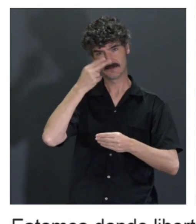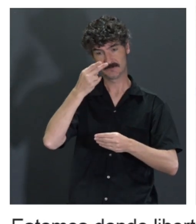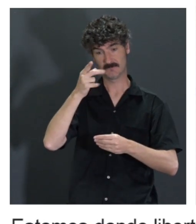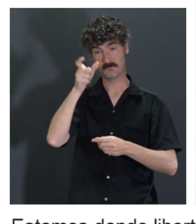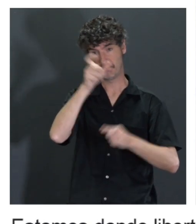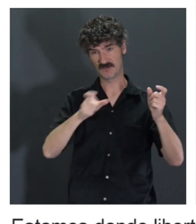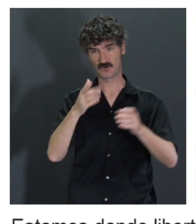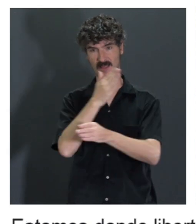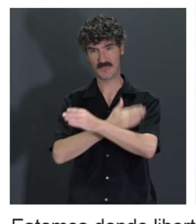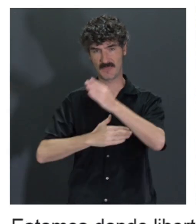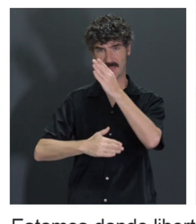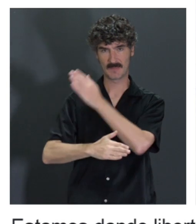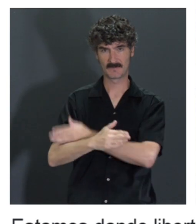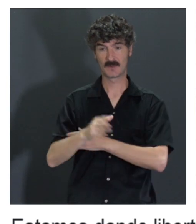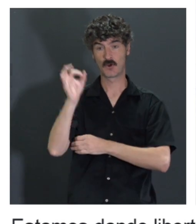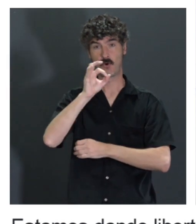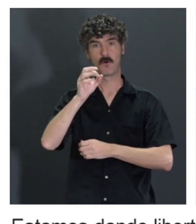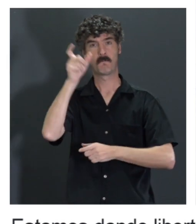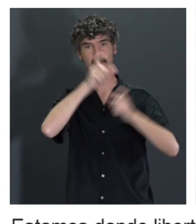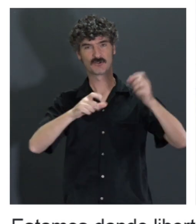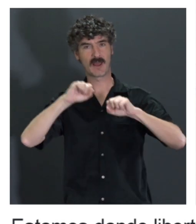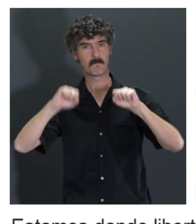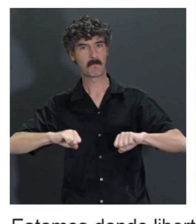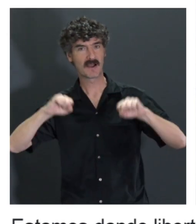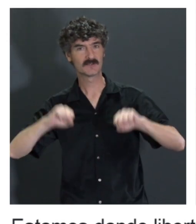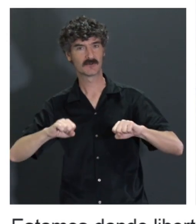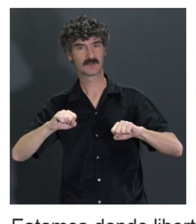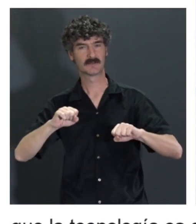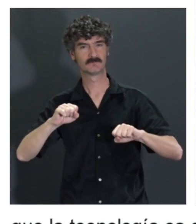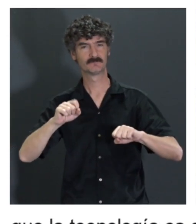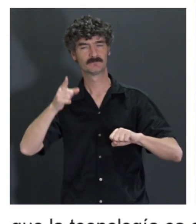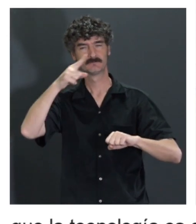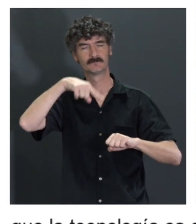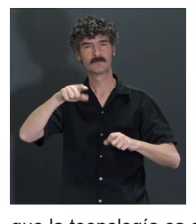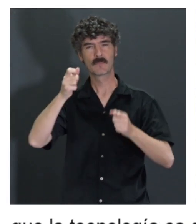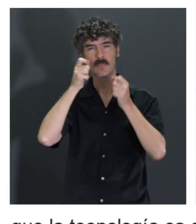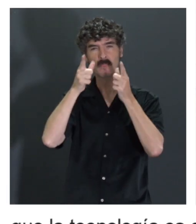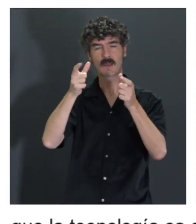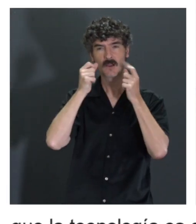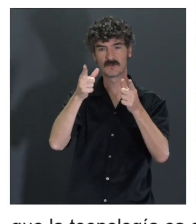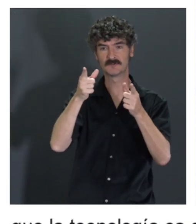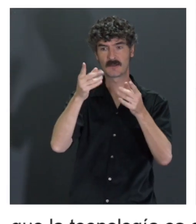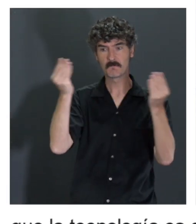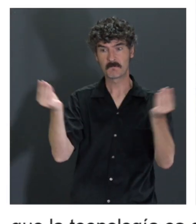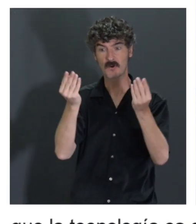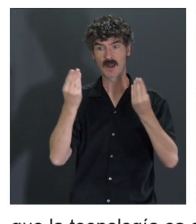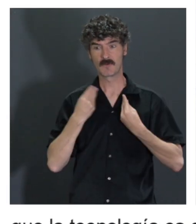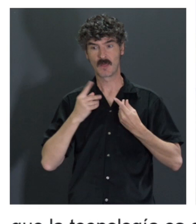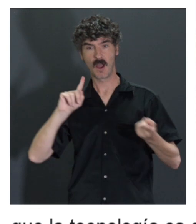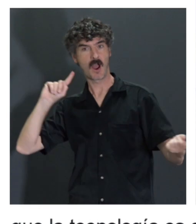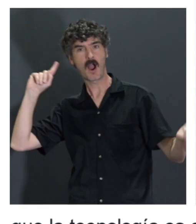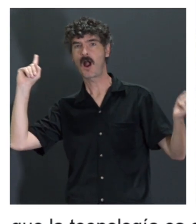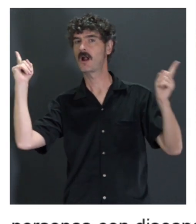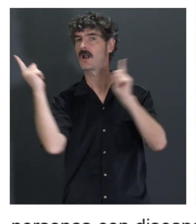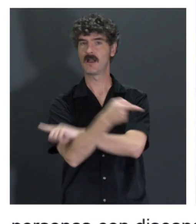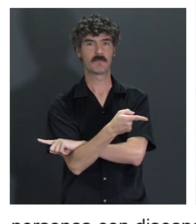personas con discapacidad o las personas mayores, te das cuenta de que no les mejoras la vida. Les cambias de arriba a abajo